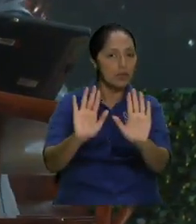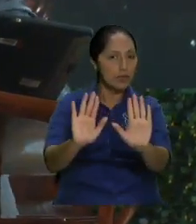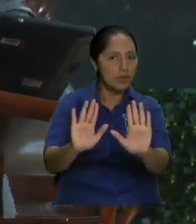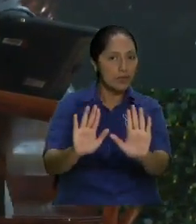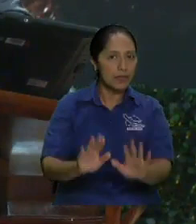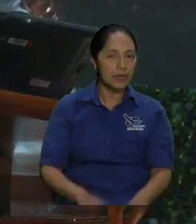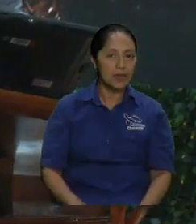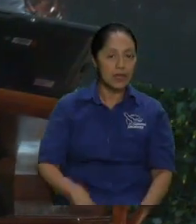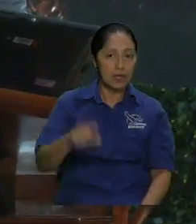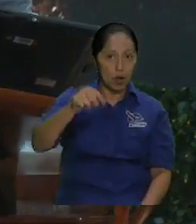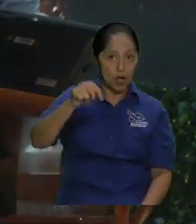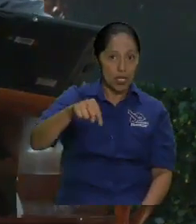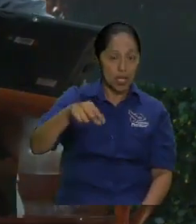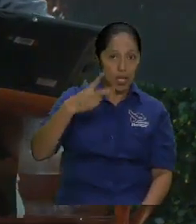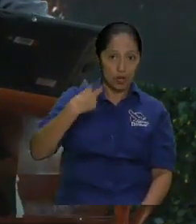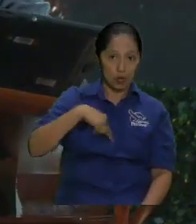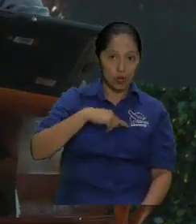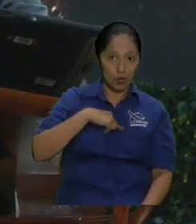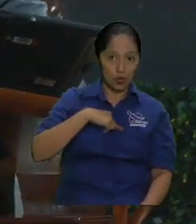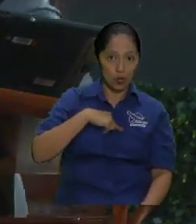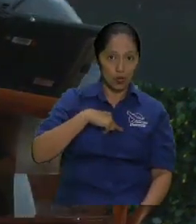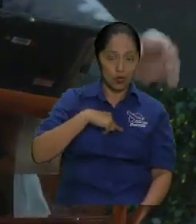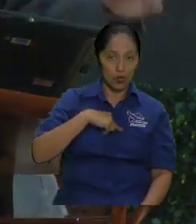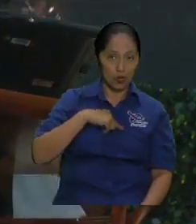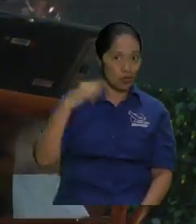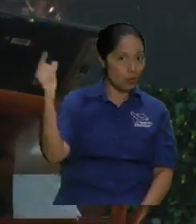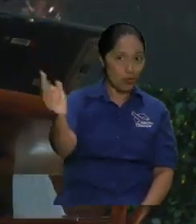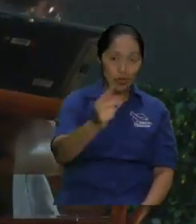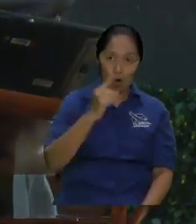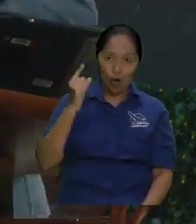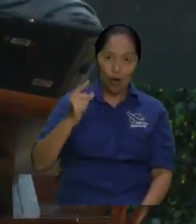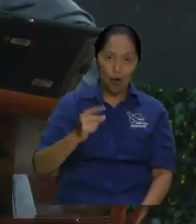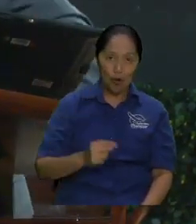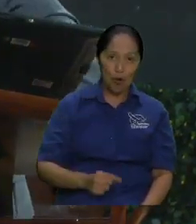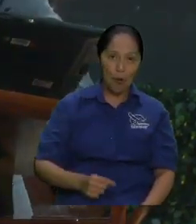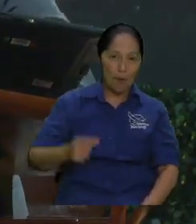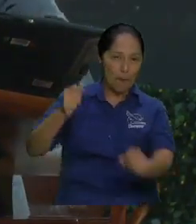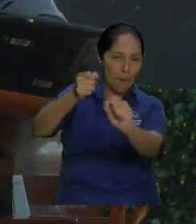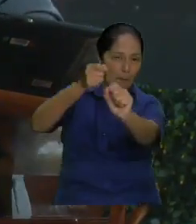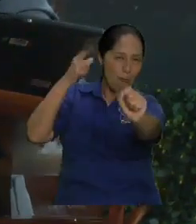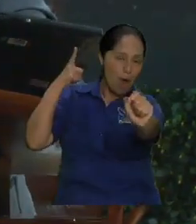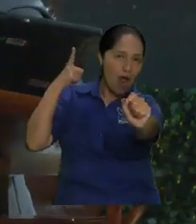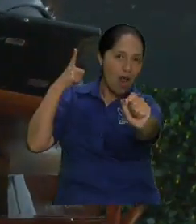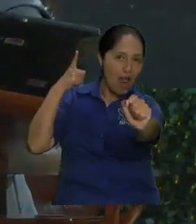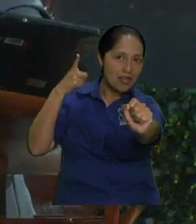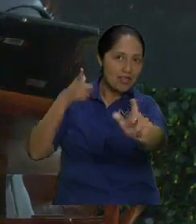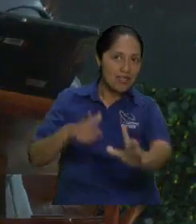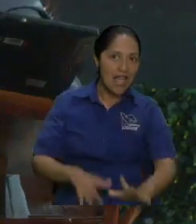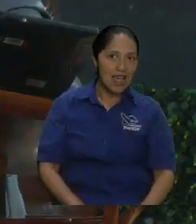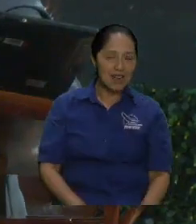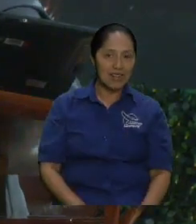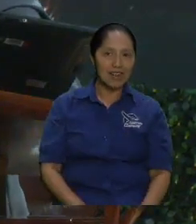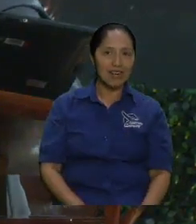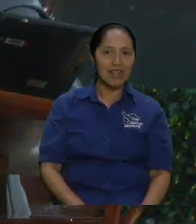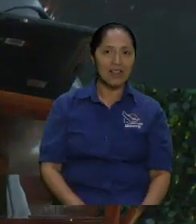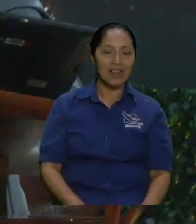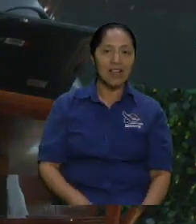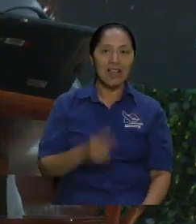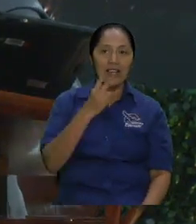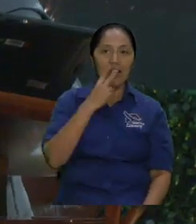si hoy vamos a lanzar una flecha entre todos le voy a pedir a mi hermano Carlos y su familia vamos a lanzar para